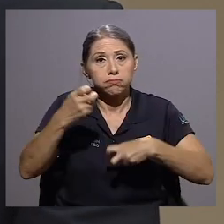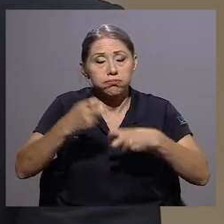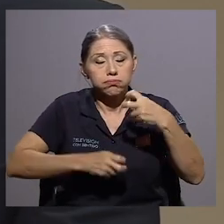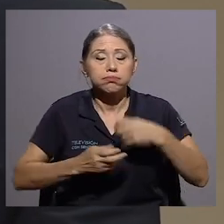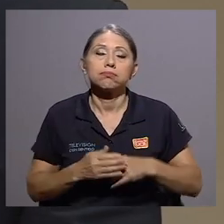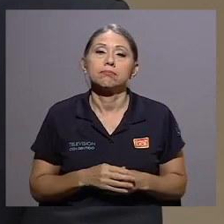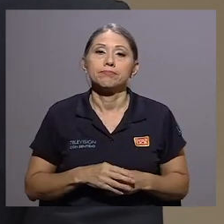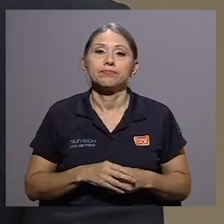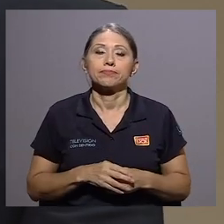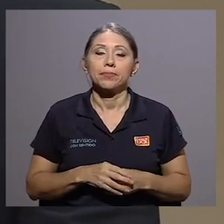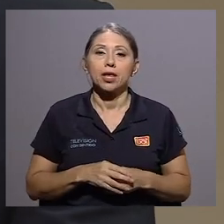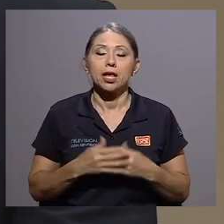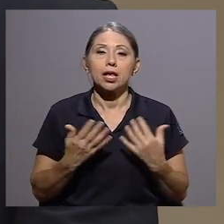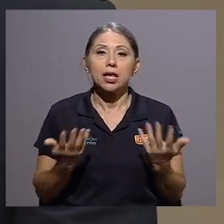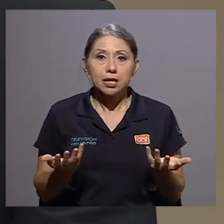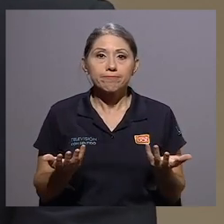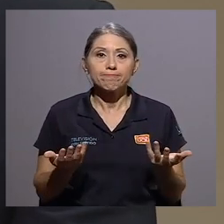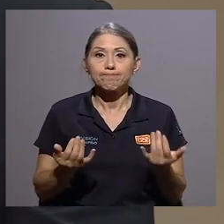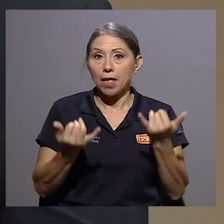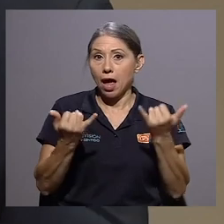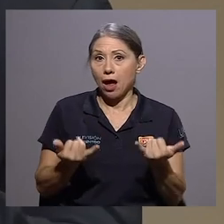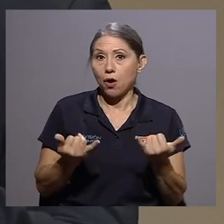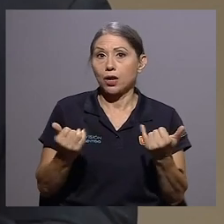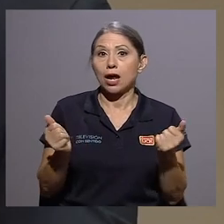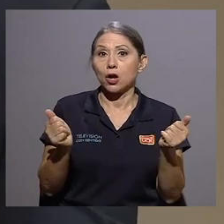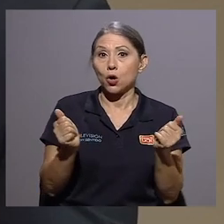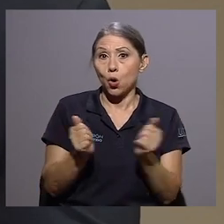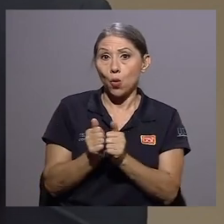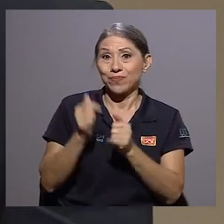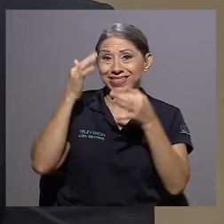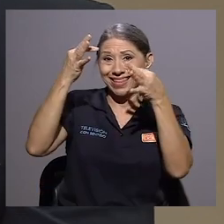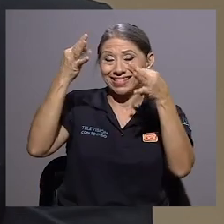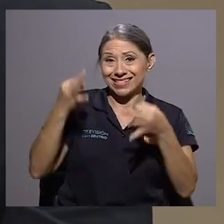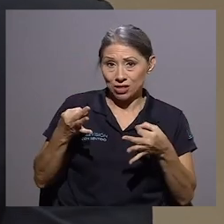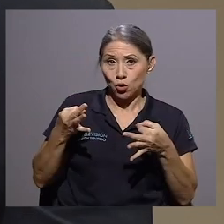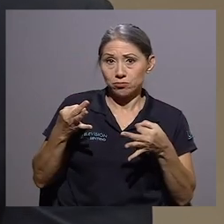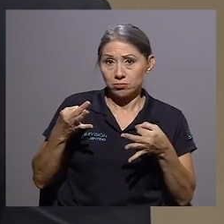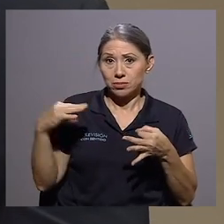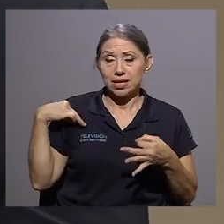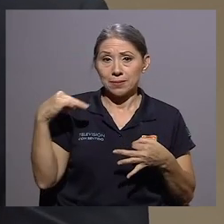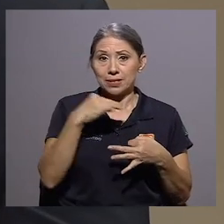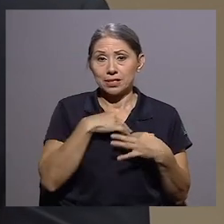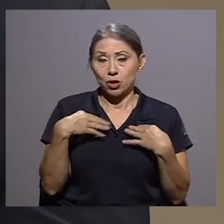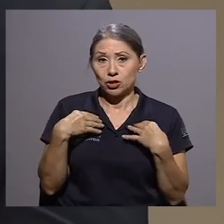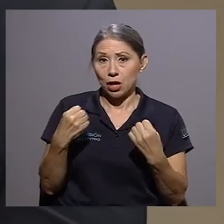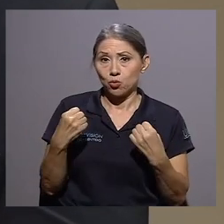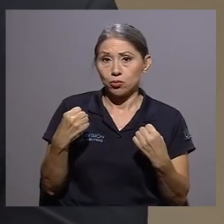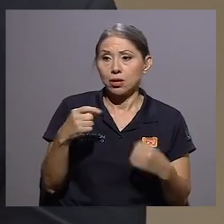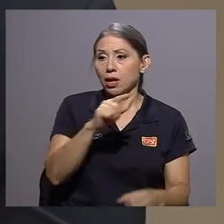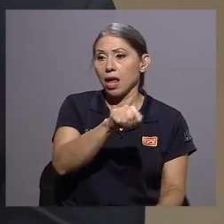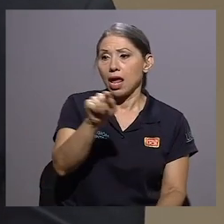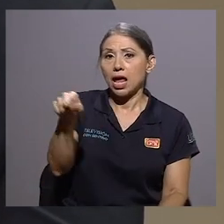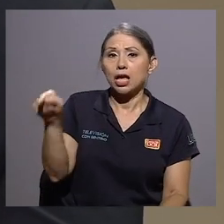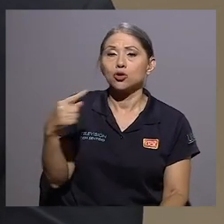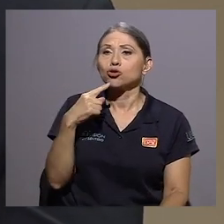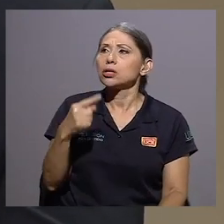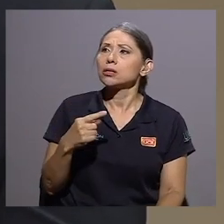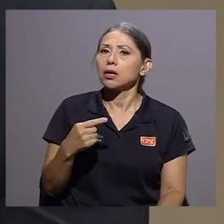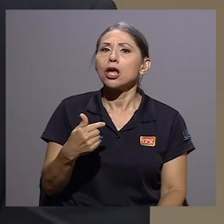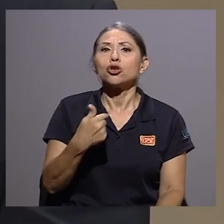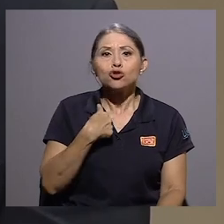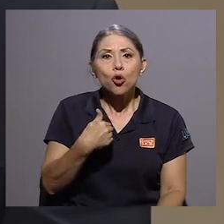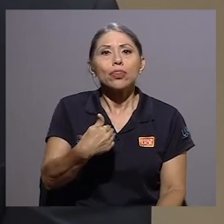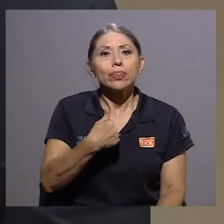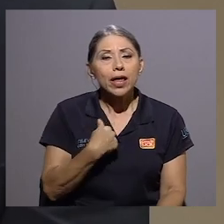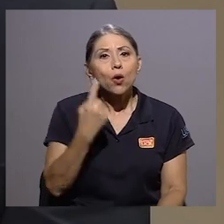partir de esta decisión del Ministerio de Salud es que ellos dicen, yo tengo una razón que me